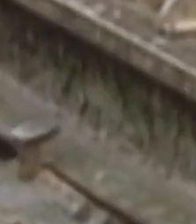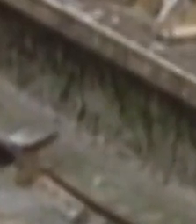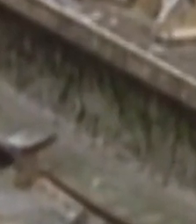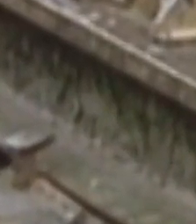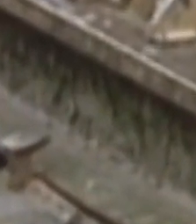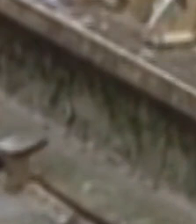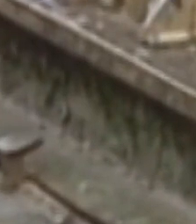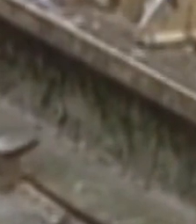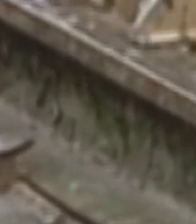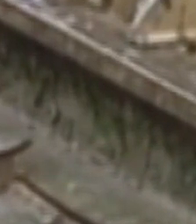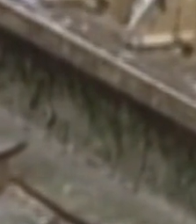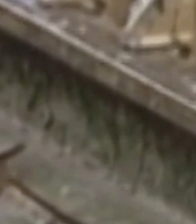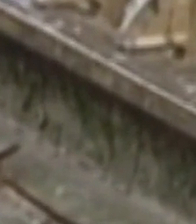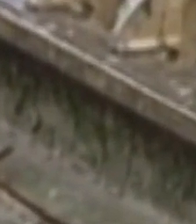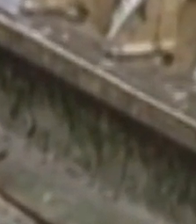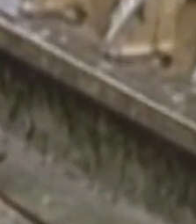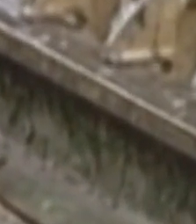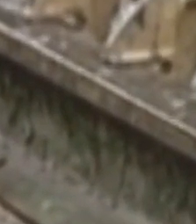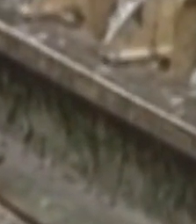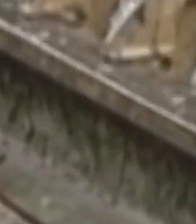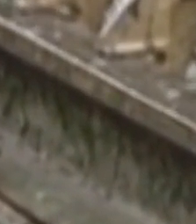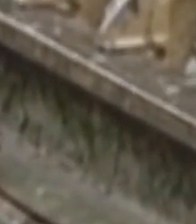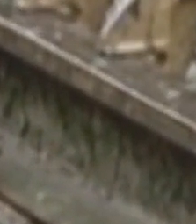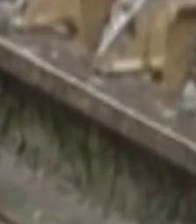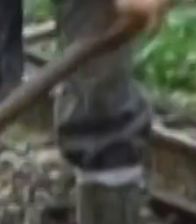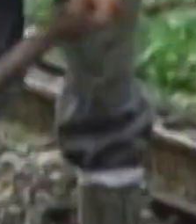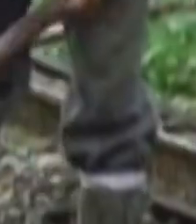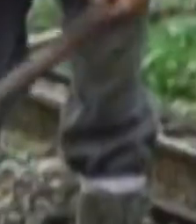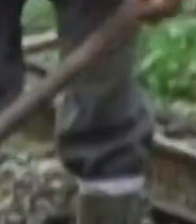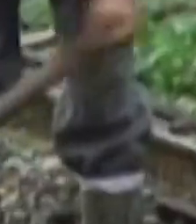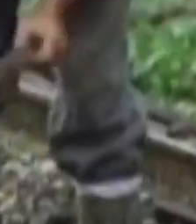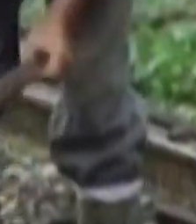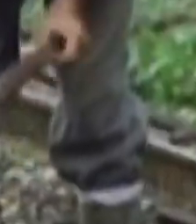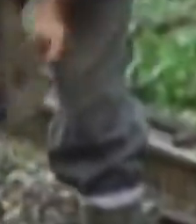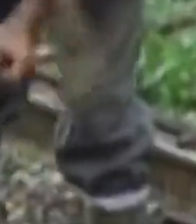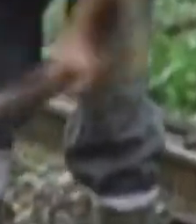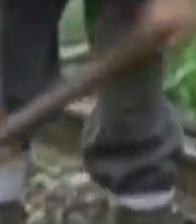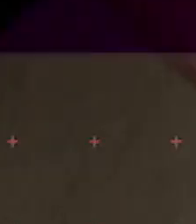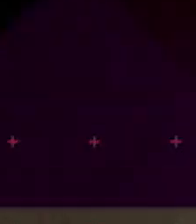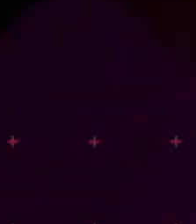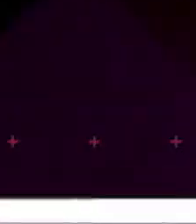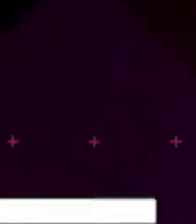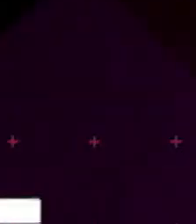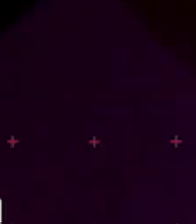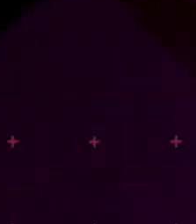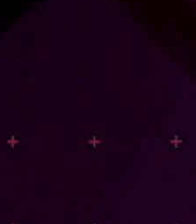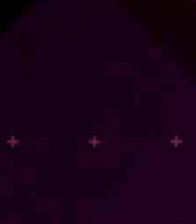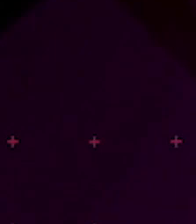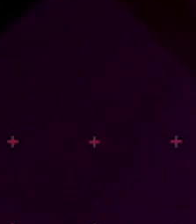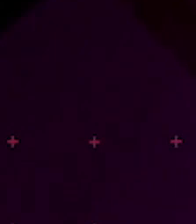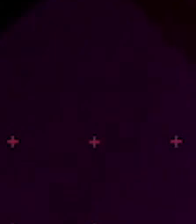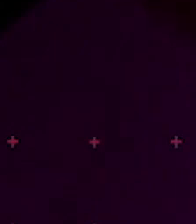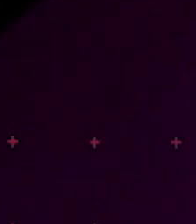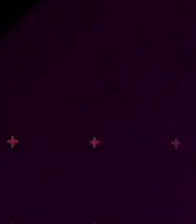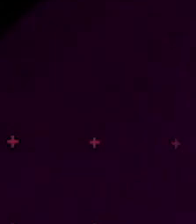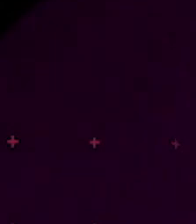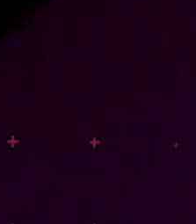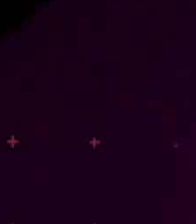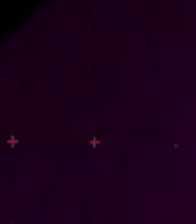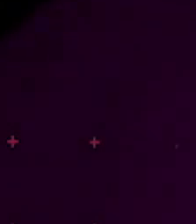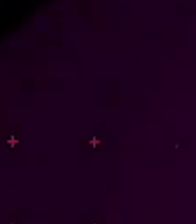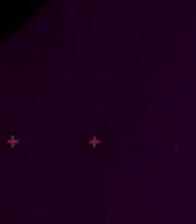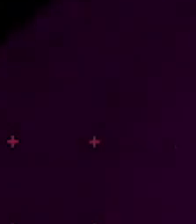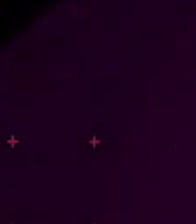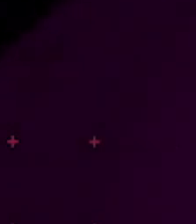se recurrió a la mano de obra extranjera específicamente jamaiquinos chinos e italianos Forjadores a las 4 de la tarde